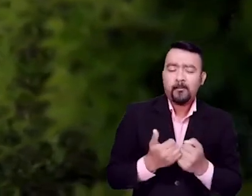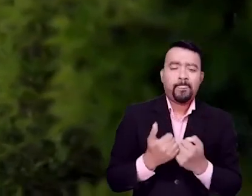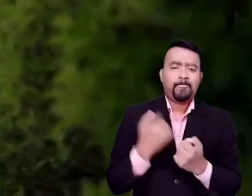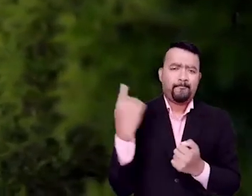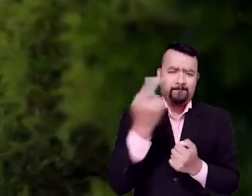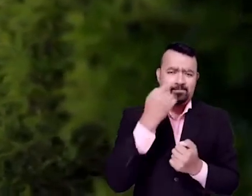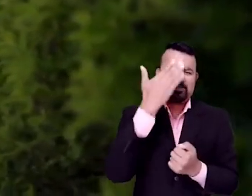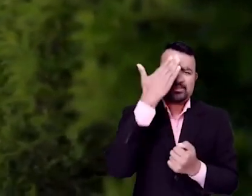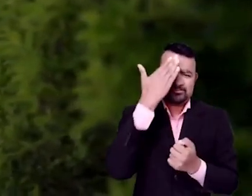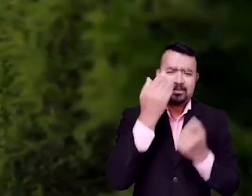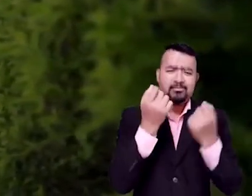una organización ¡Suscríbete canal!